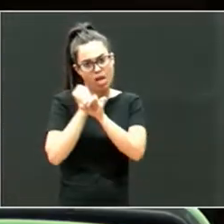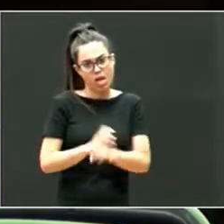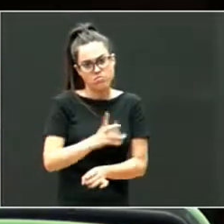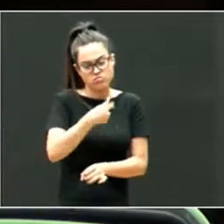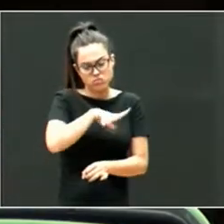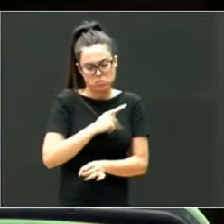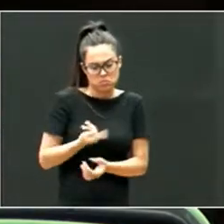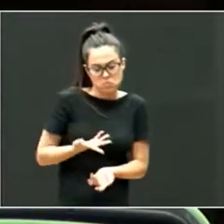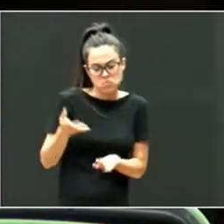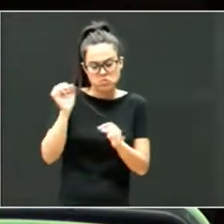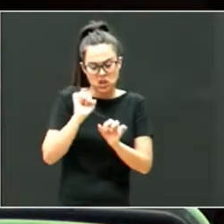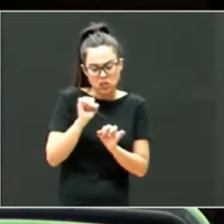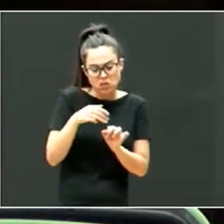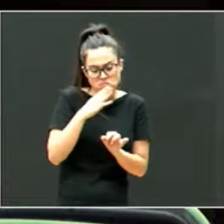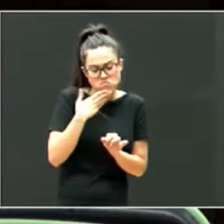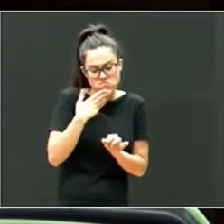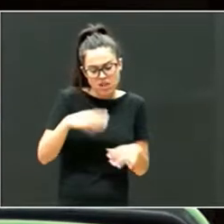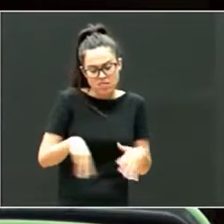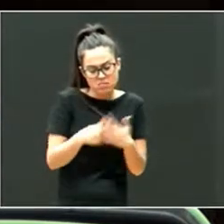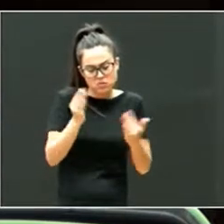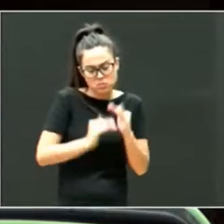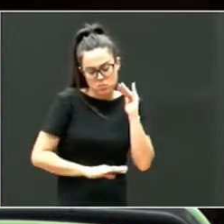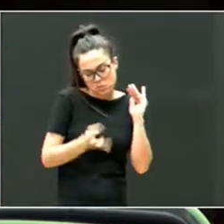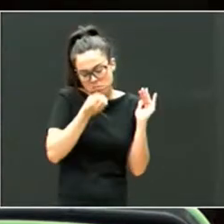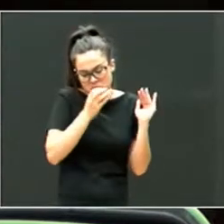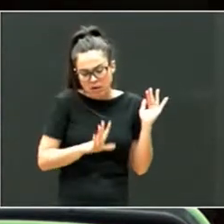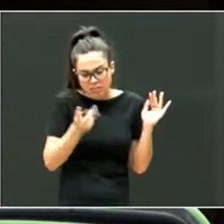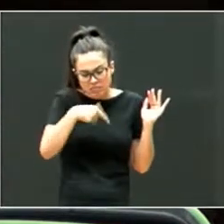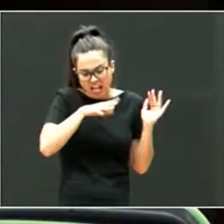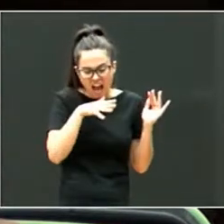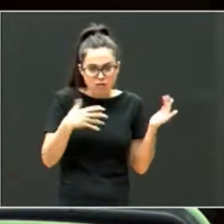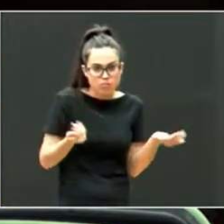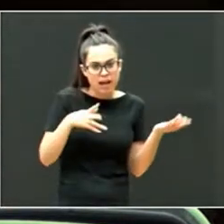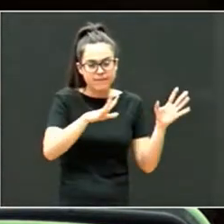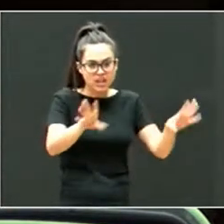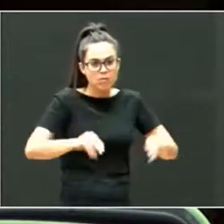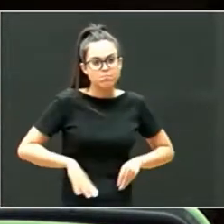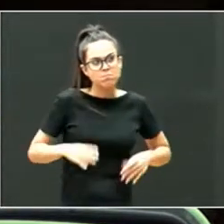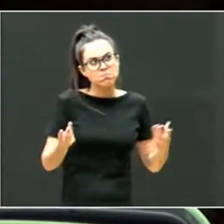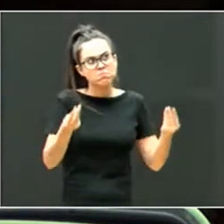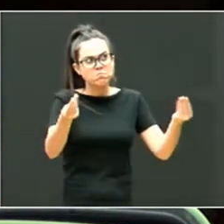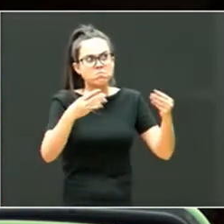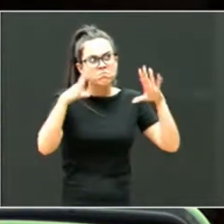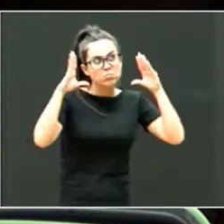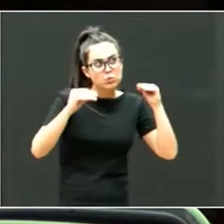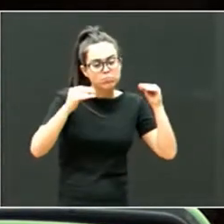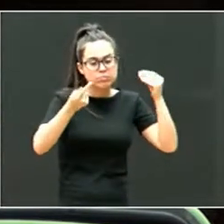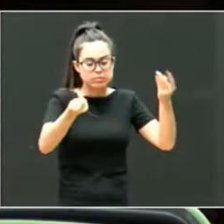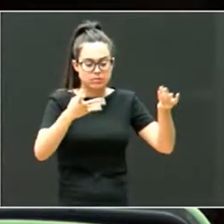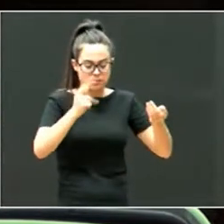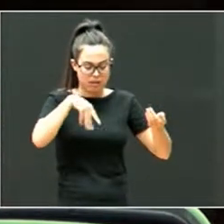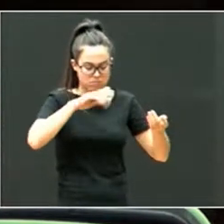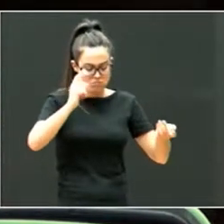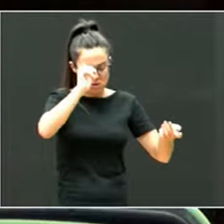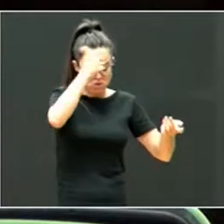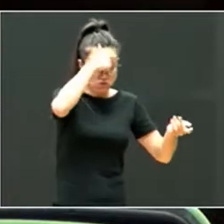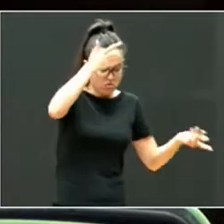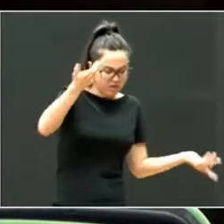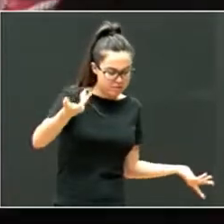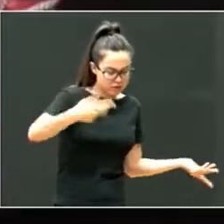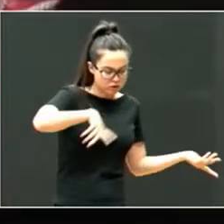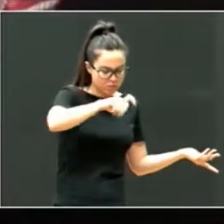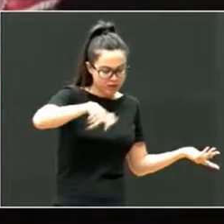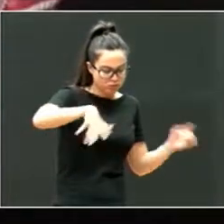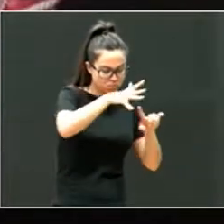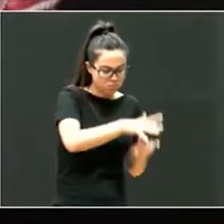de menores y no hicimos más que de alguna manera aplicar las experiencias, los conocimientos que teníamos de la situación de niños desfavorecidos, porque al